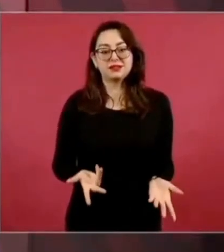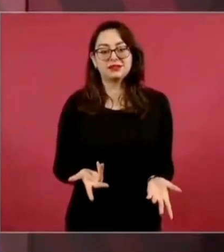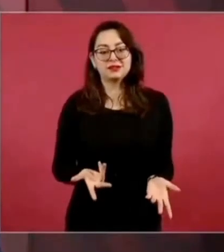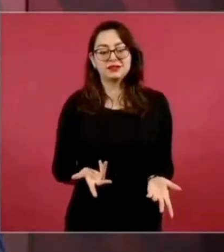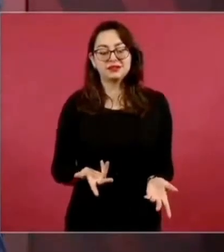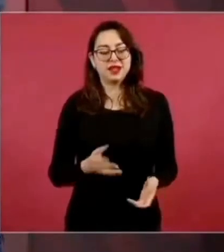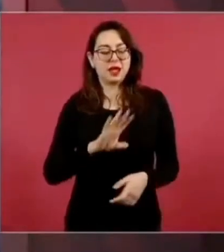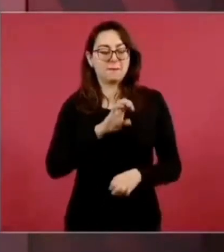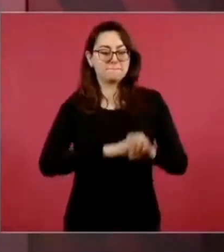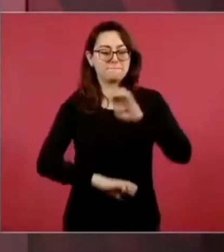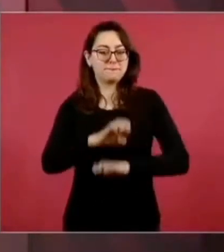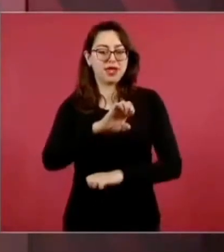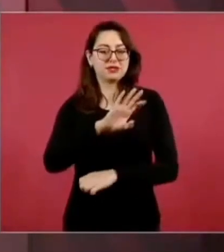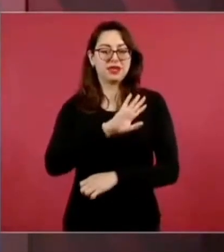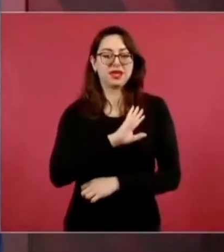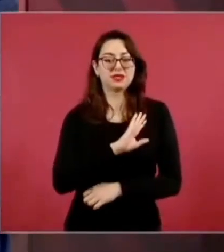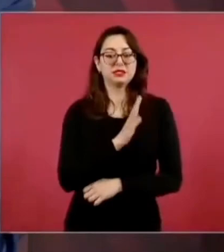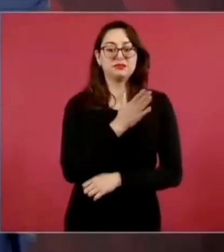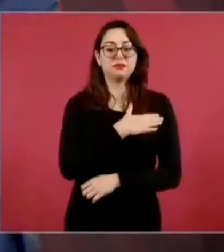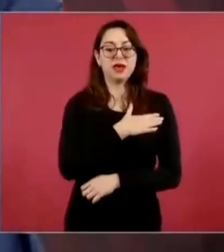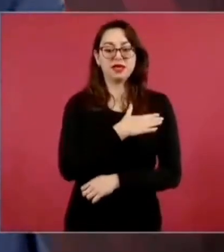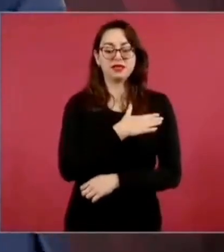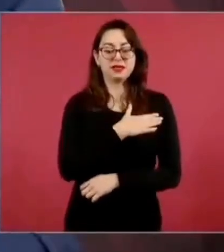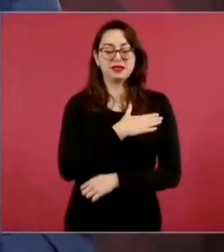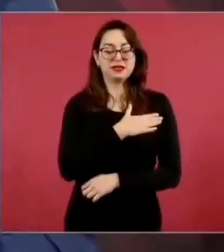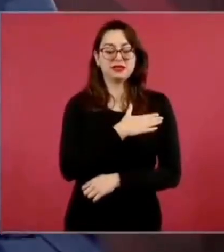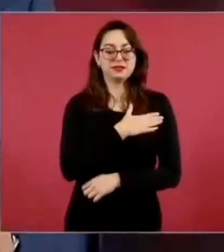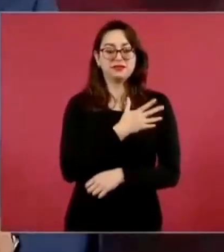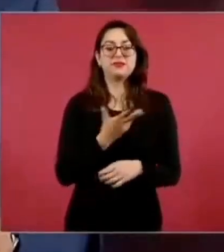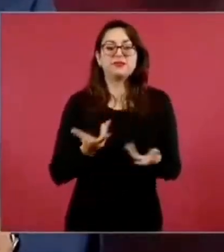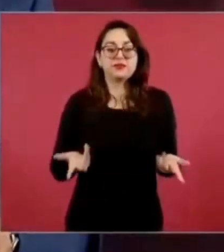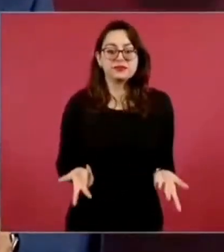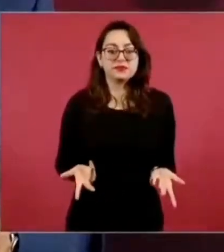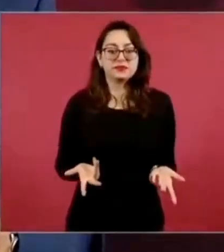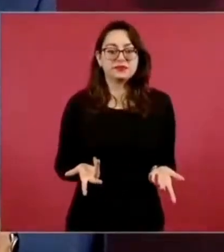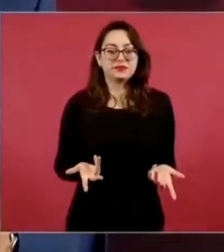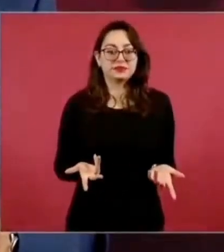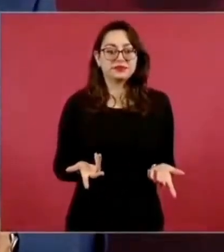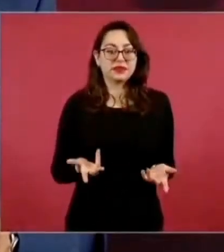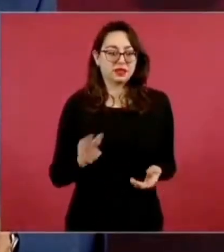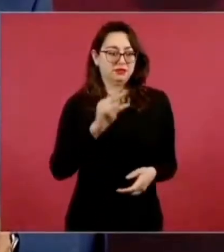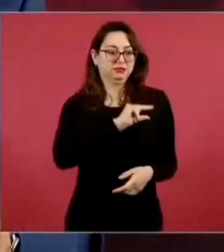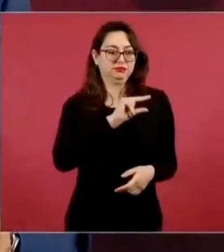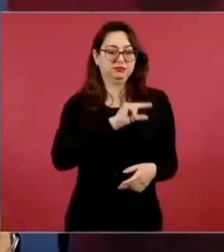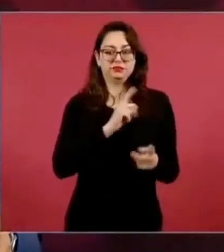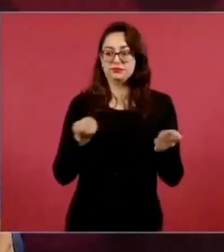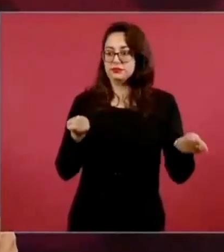que fue impulsada, se convirtió en un monopolio privado en México